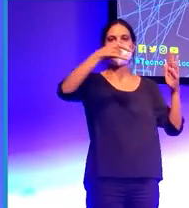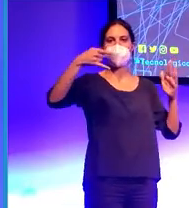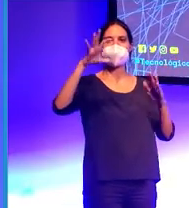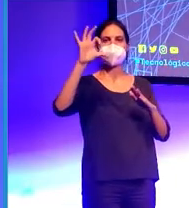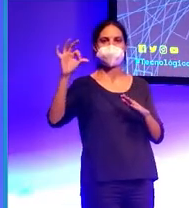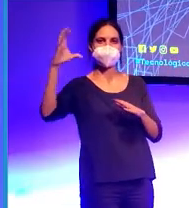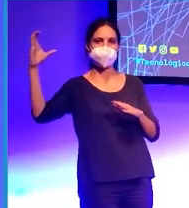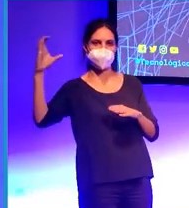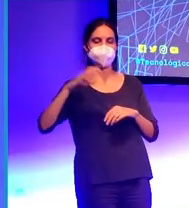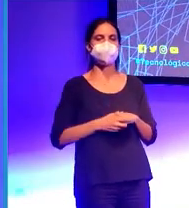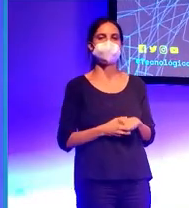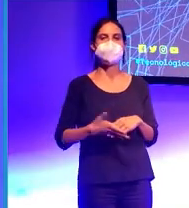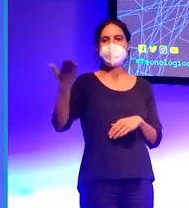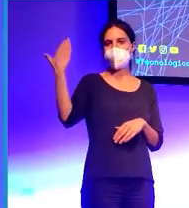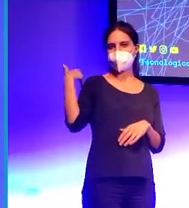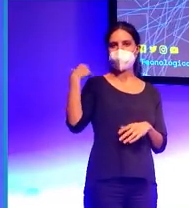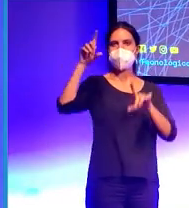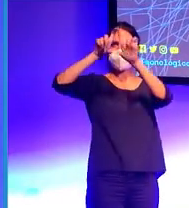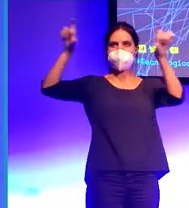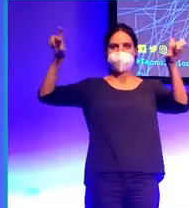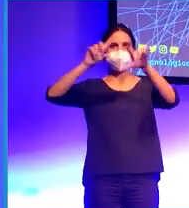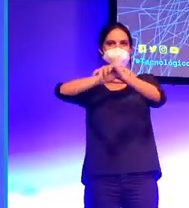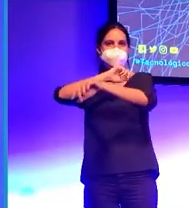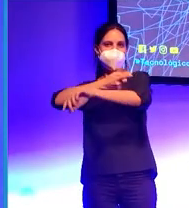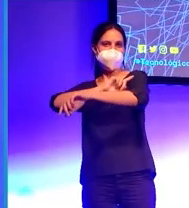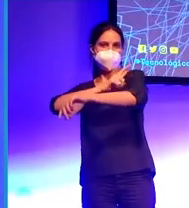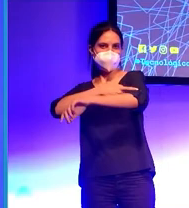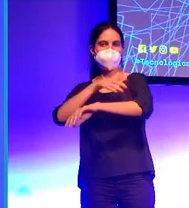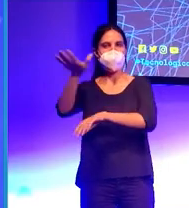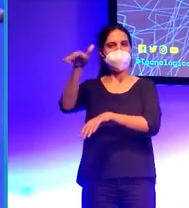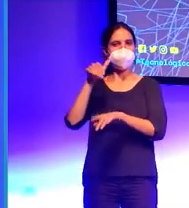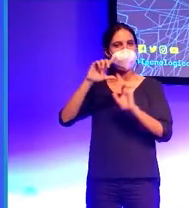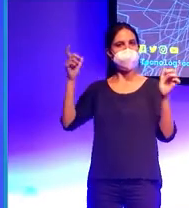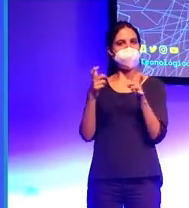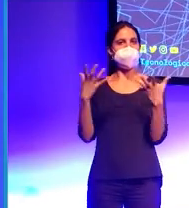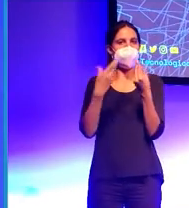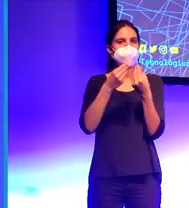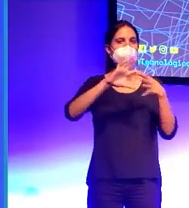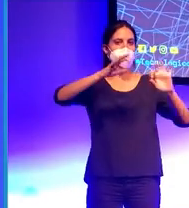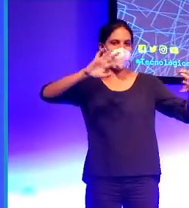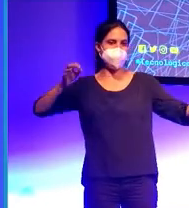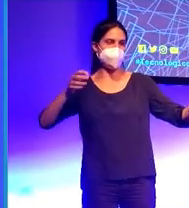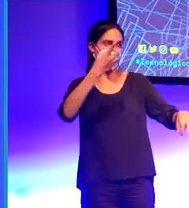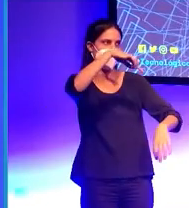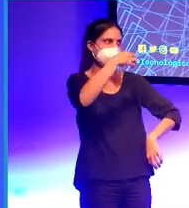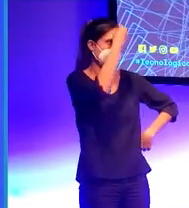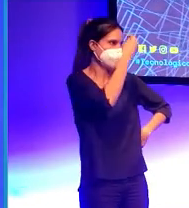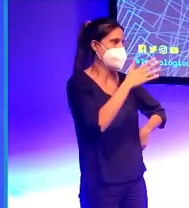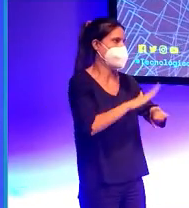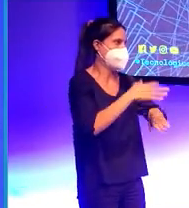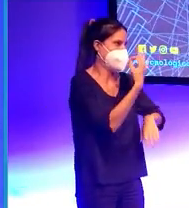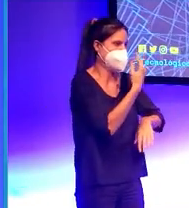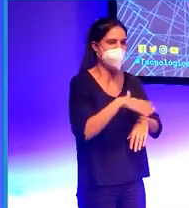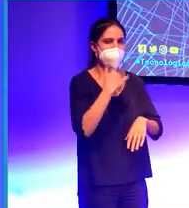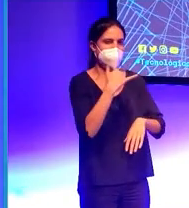otro día quedé con unos colegas del gimnasio y ustedes se preguntarán, ¿a cuenta de qué? De ahí no puede salir nada bueno, lo sé, lo sé. Me dejé llevar